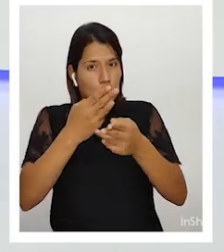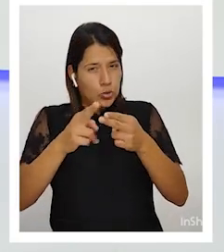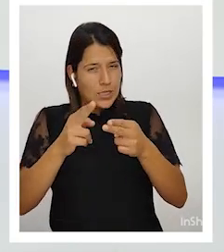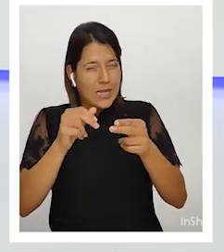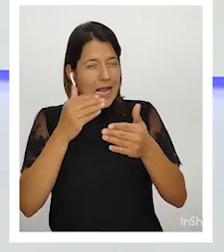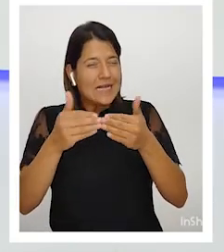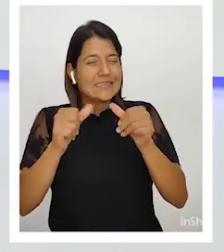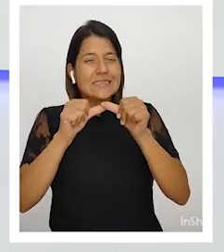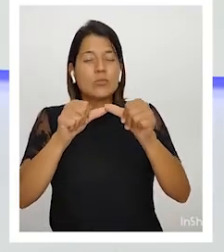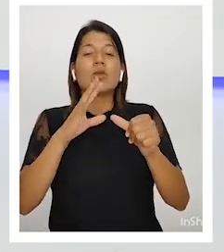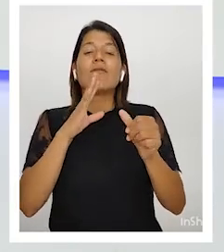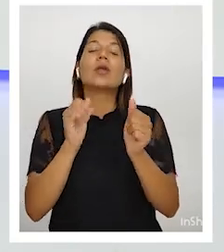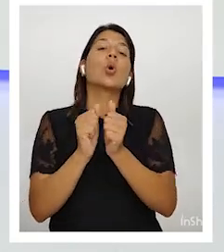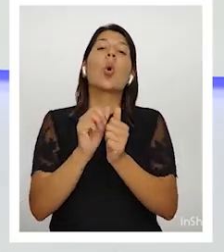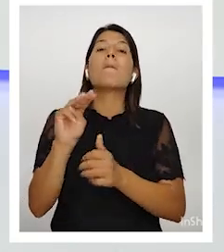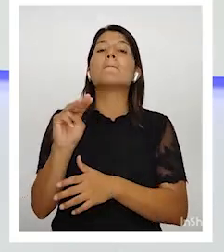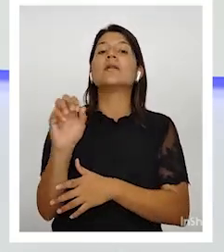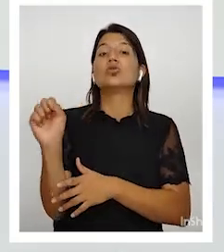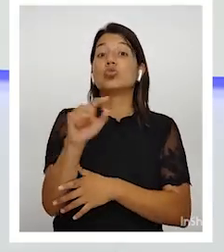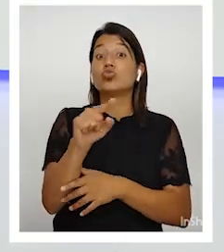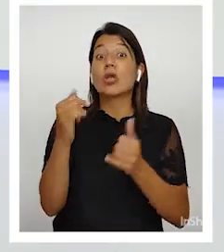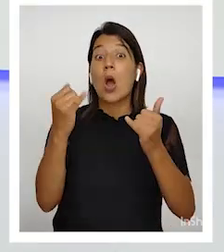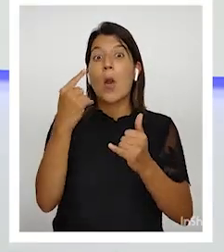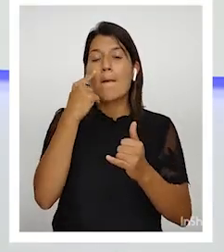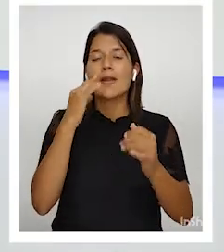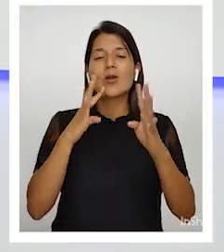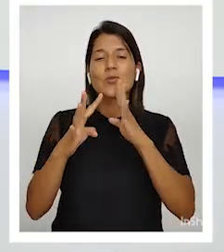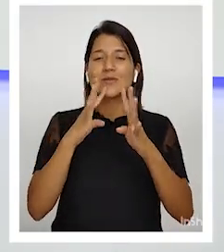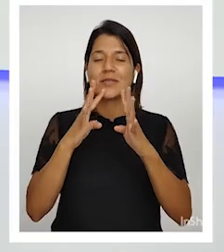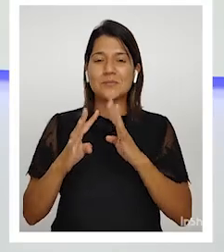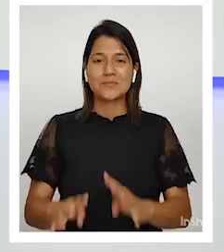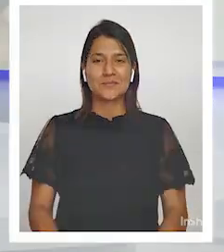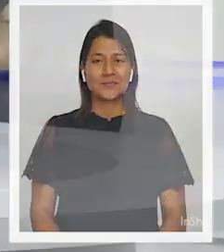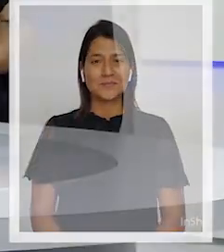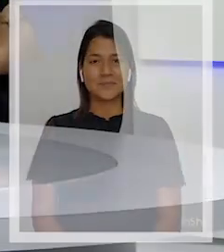conversando con don Miguel Sobrado. ¿Estás viendo? Conversamos.